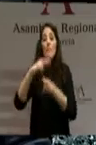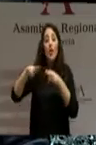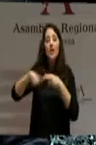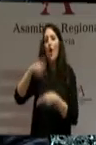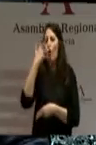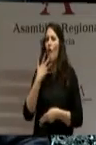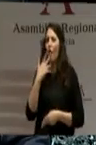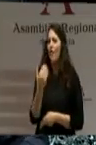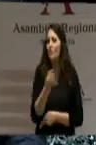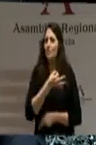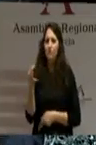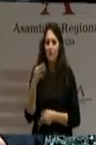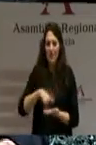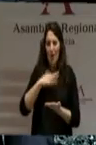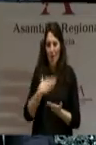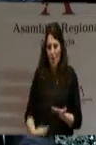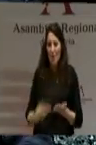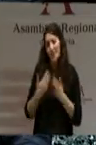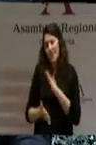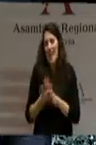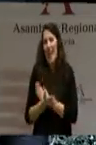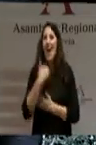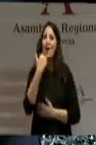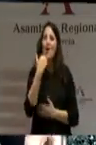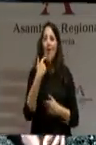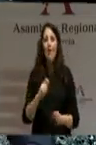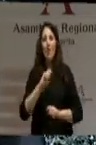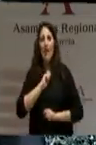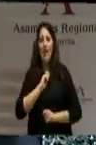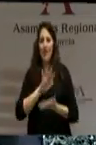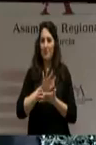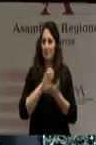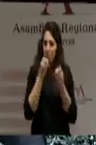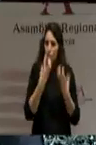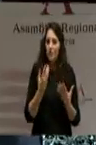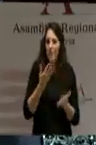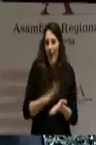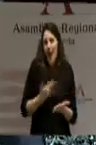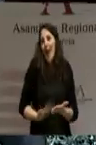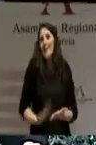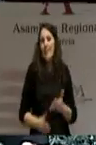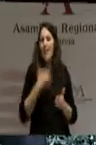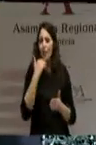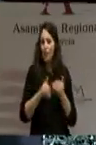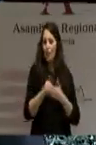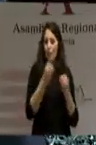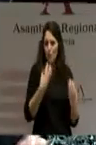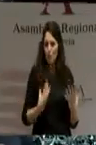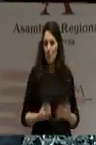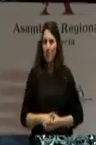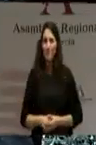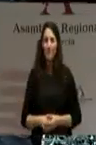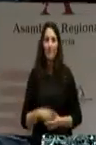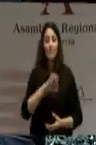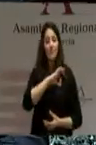esta región y eso es una garantía para todos. Señor presidente, durante diecinueve años